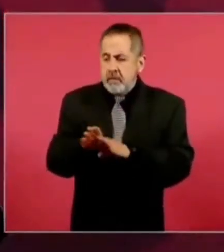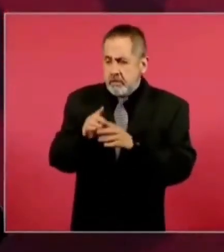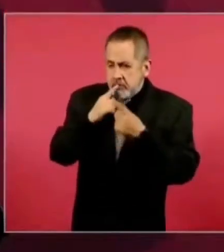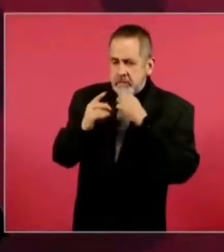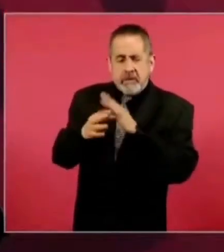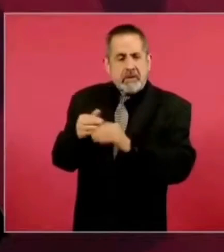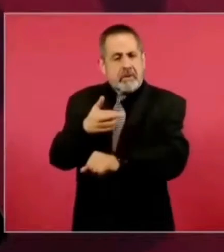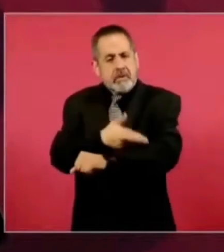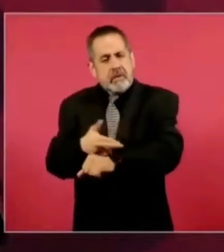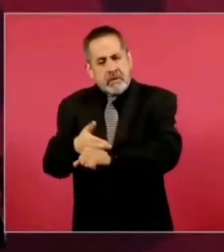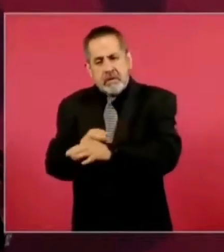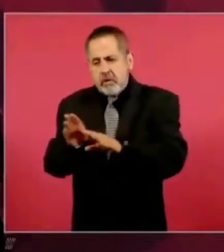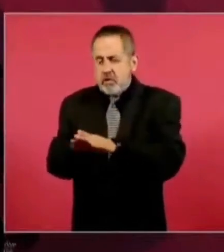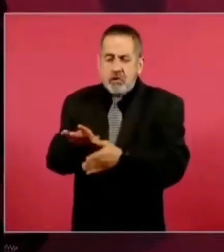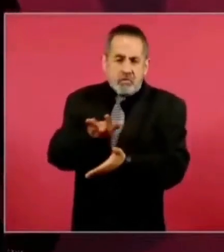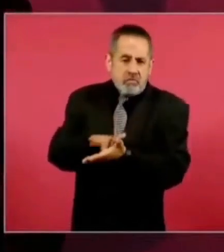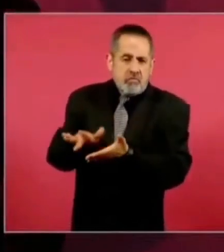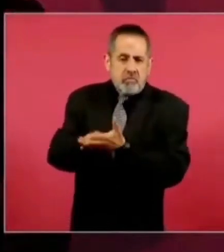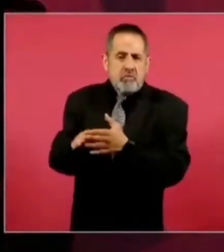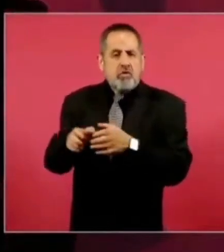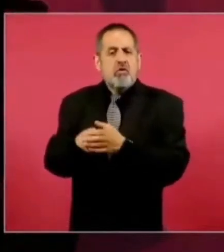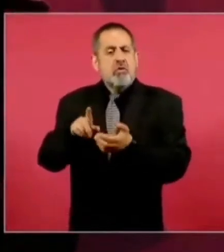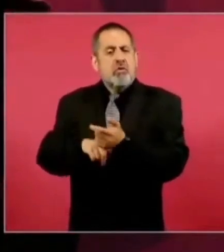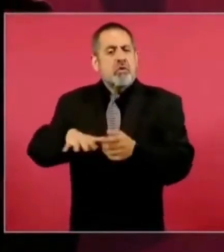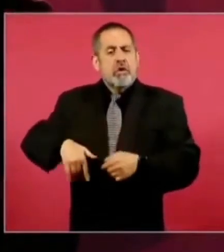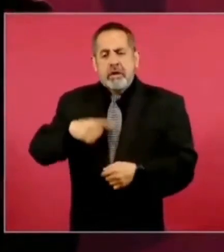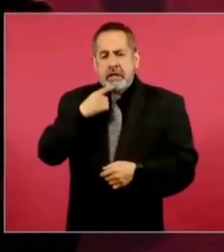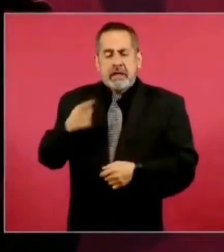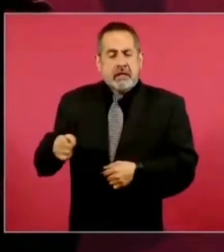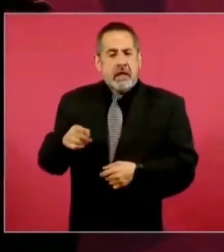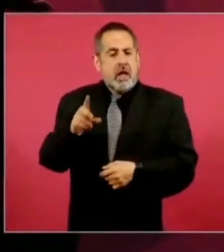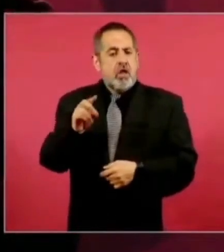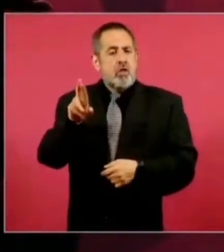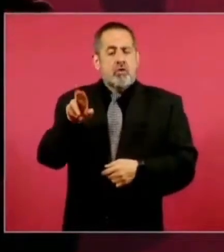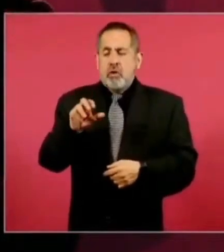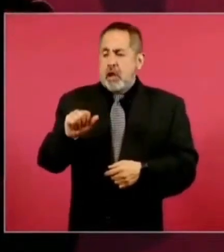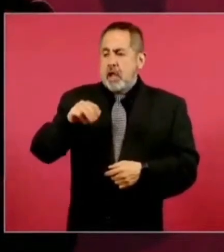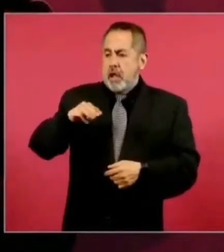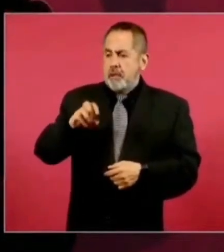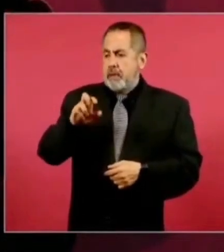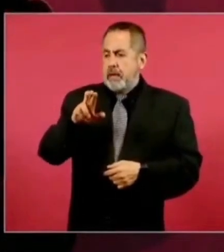esto que hacía referencia el doctor Américo,